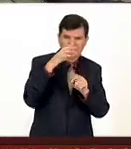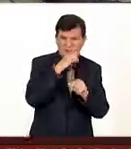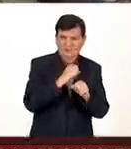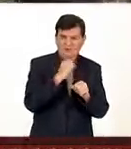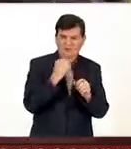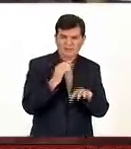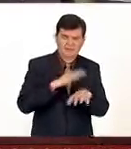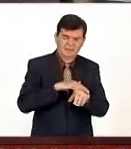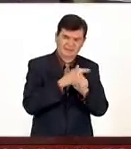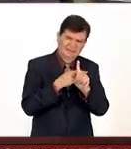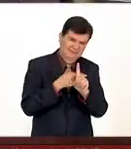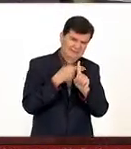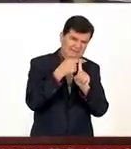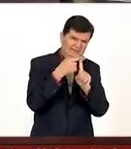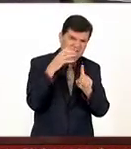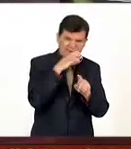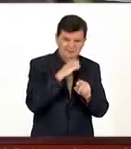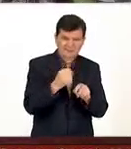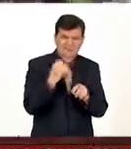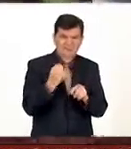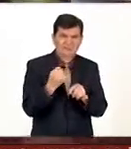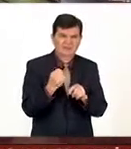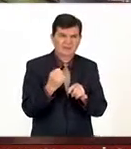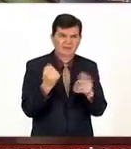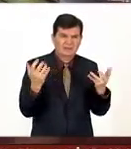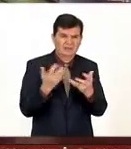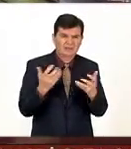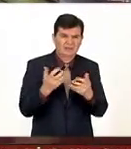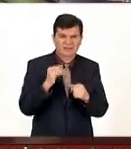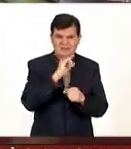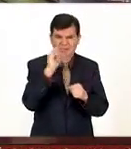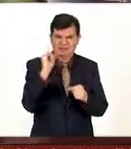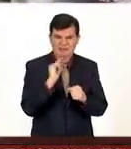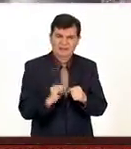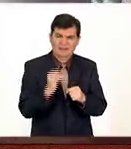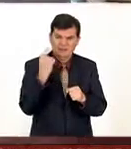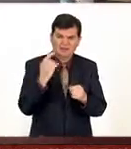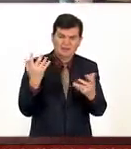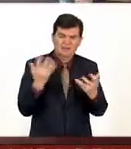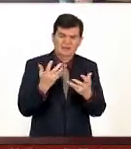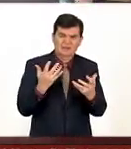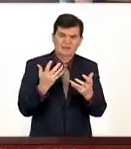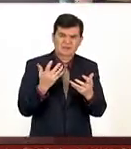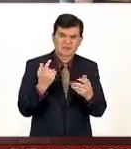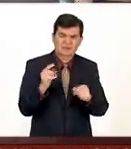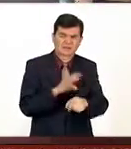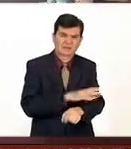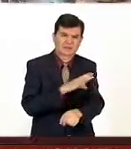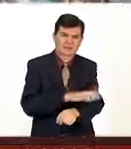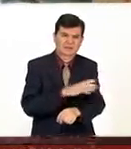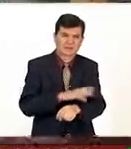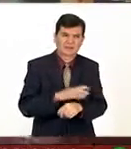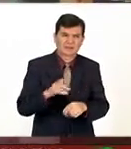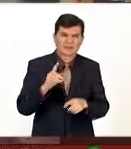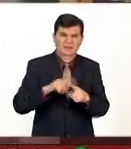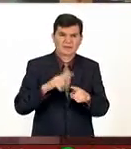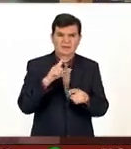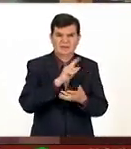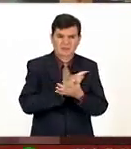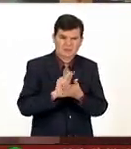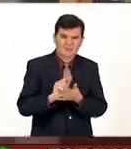temperatura más alta producía nunca para para producción de energías ellos dicen